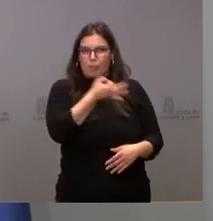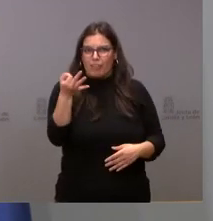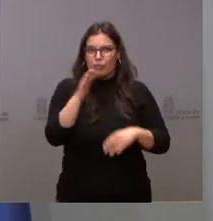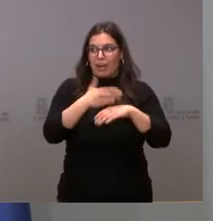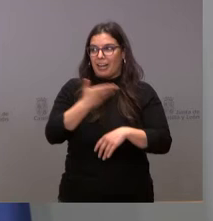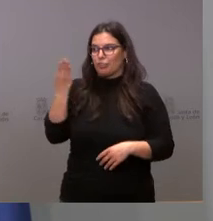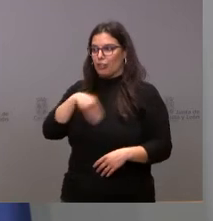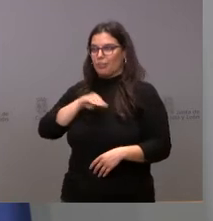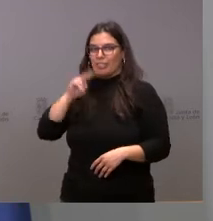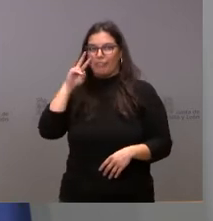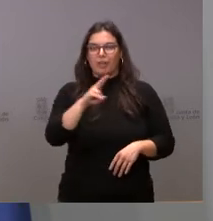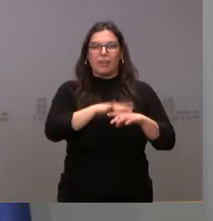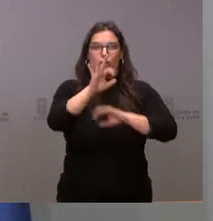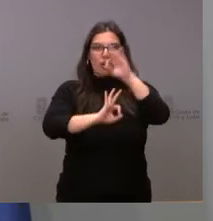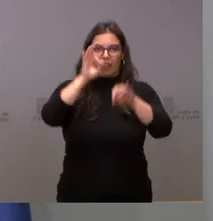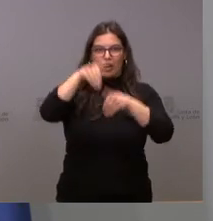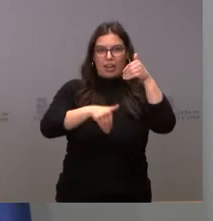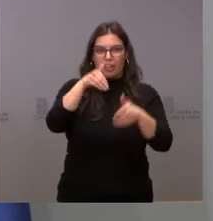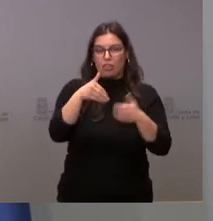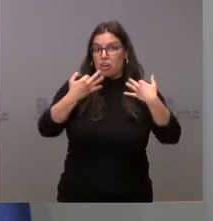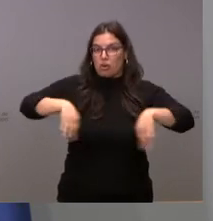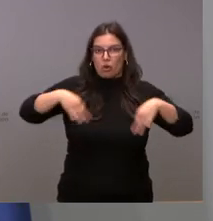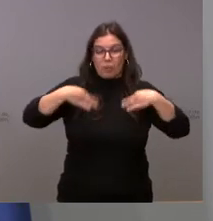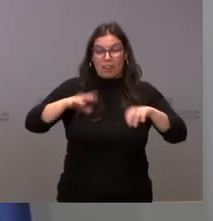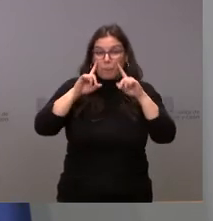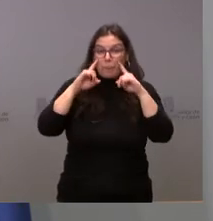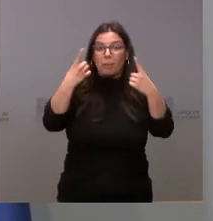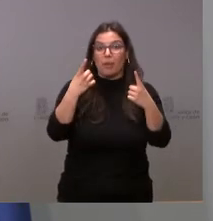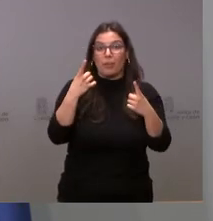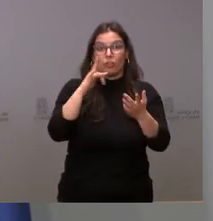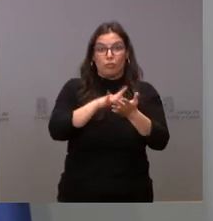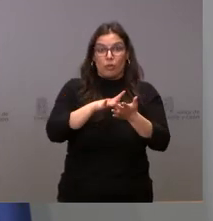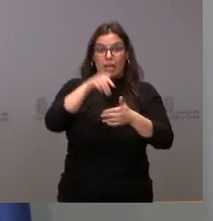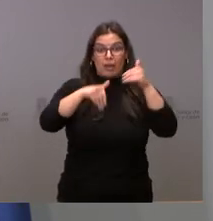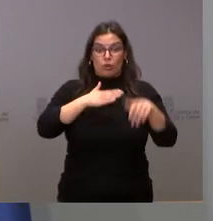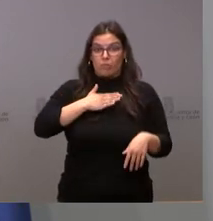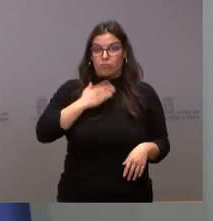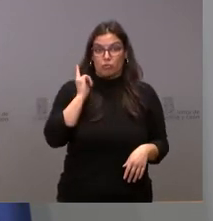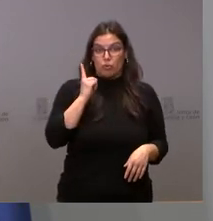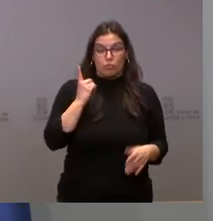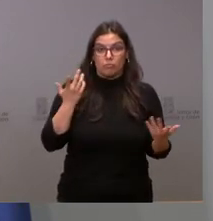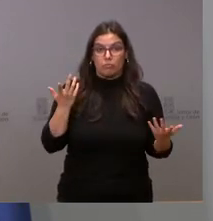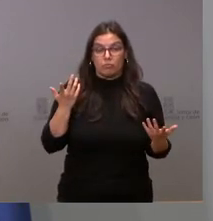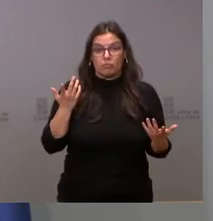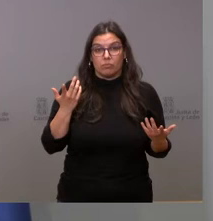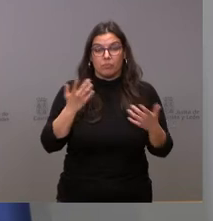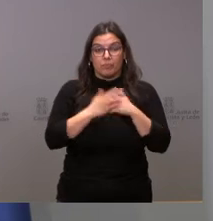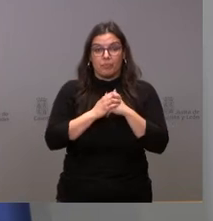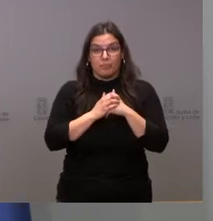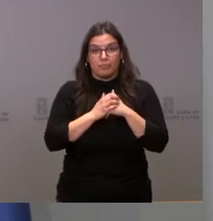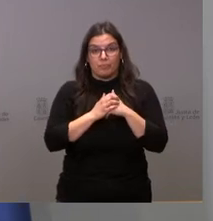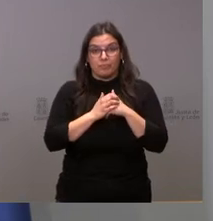España de lo que es celebrar unas elecciones en plena normalidad. Es la primera vez que teníamos unas elecciones en solitario, que solo se